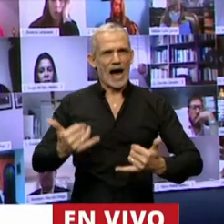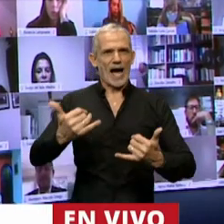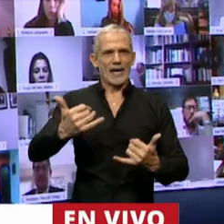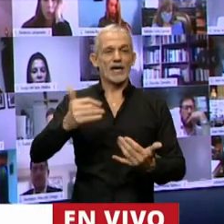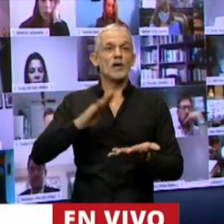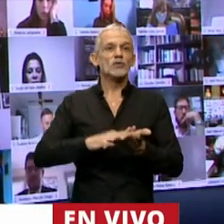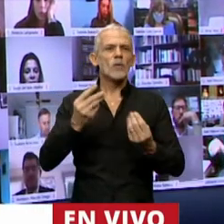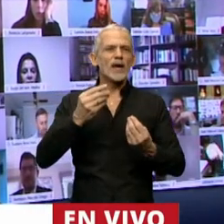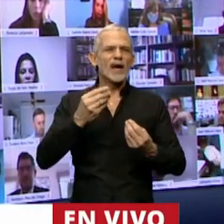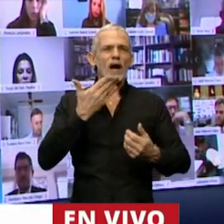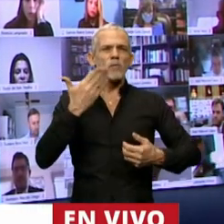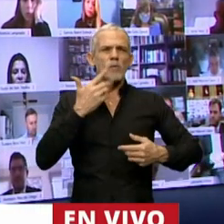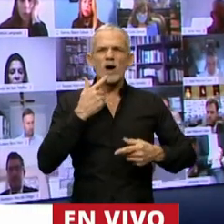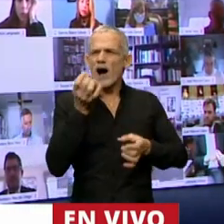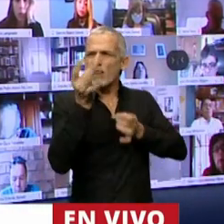con el discurso del odio.